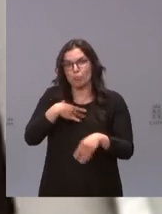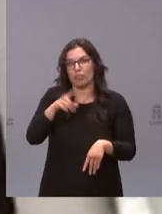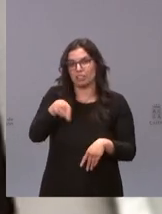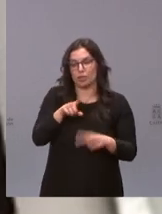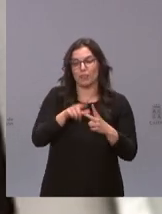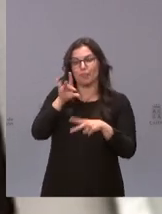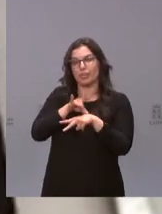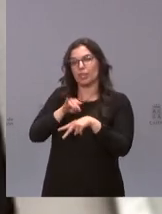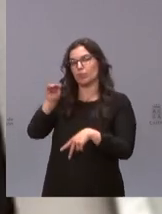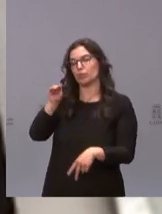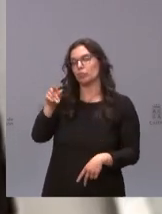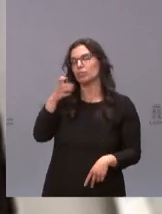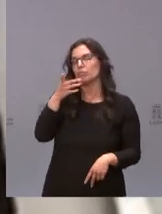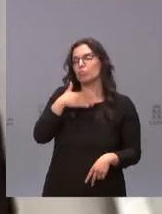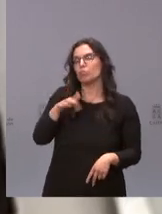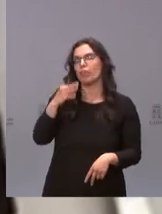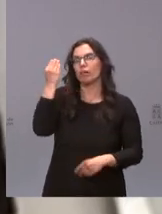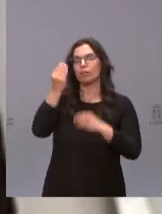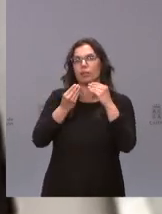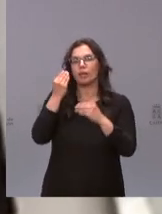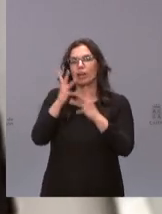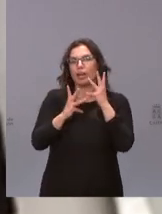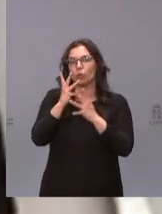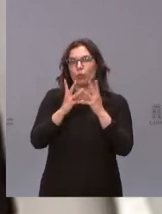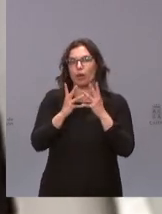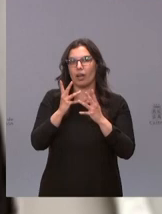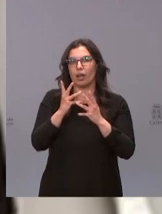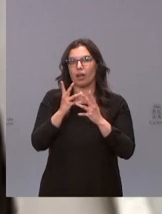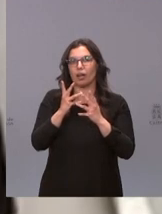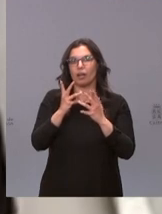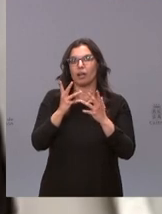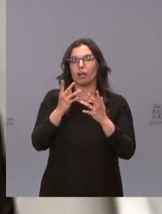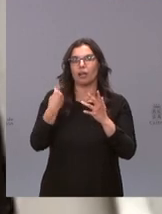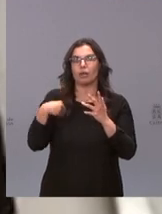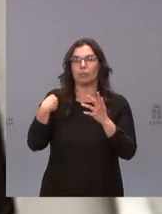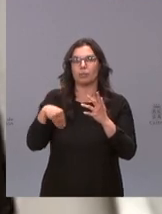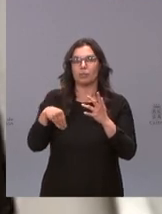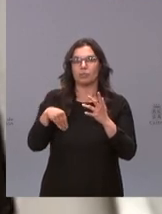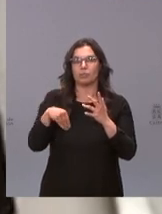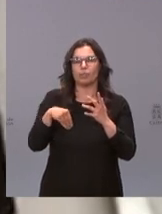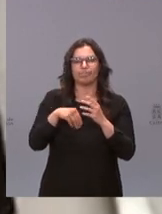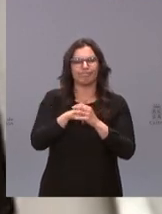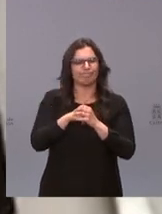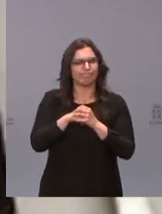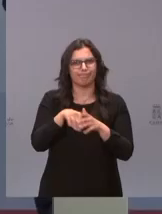si podría calcular el agujero que va a dejar el COVID en el diagnóstico del cáncer